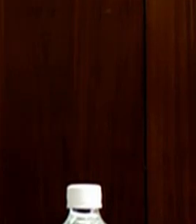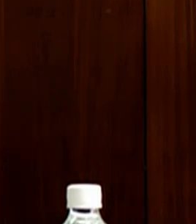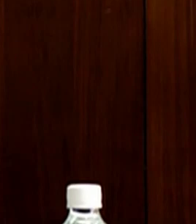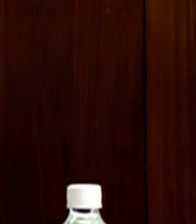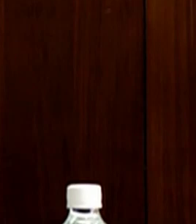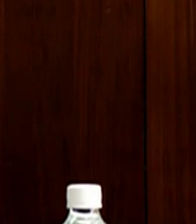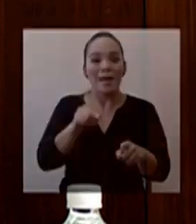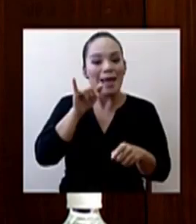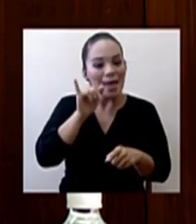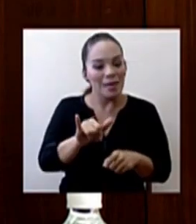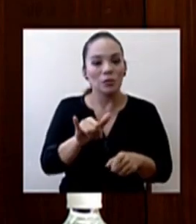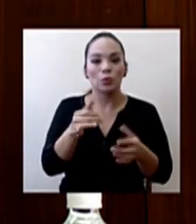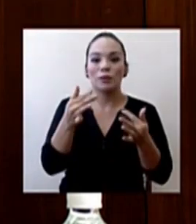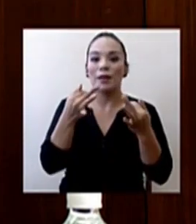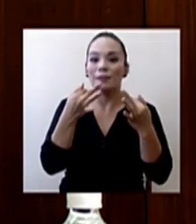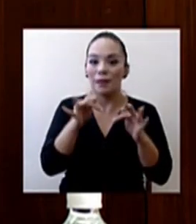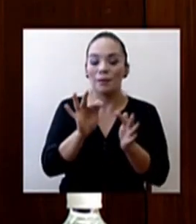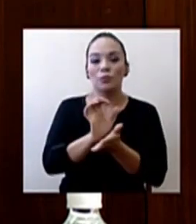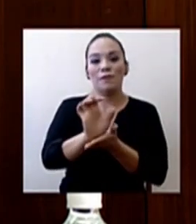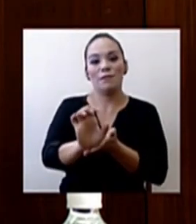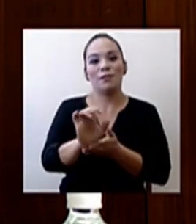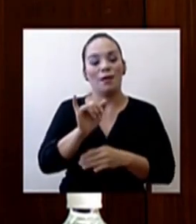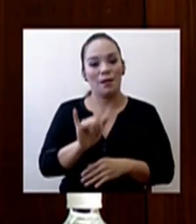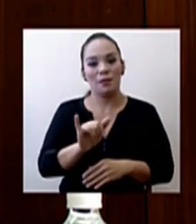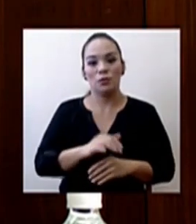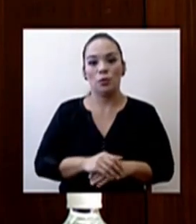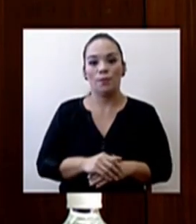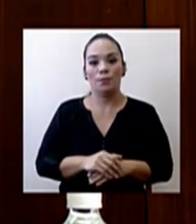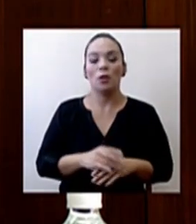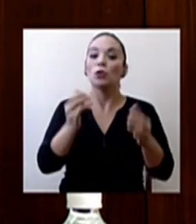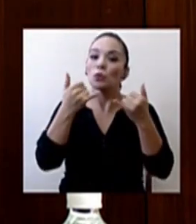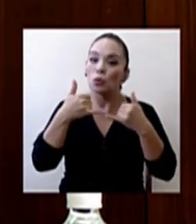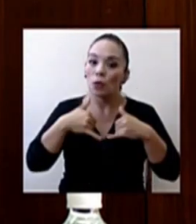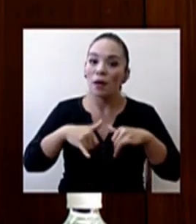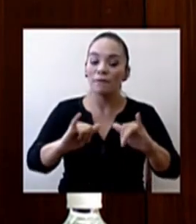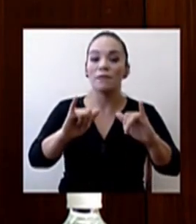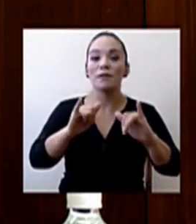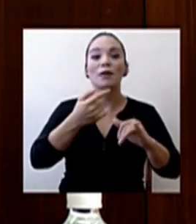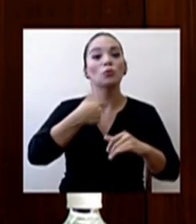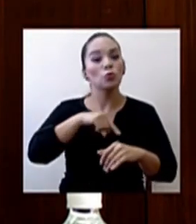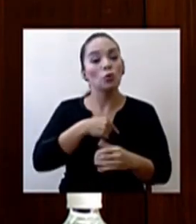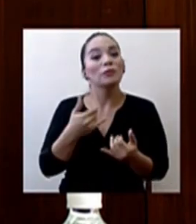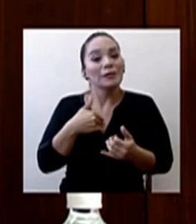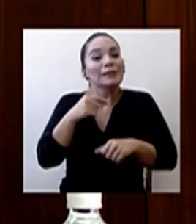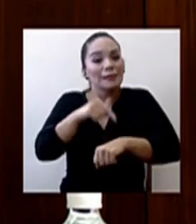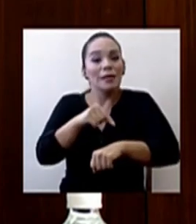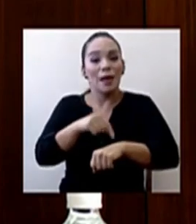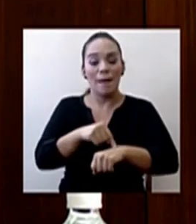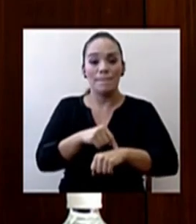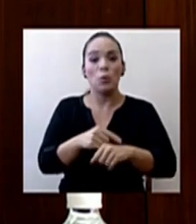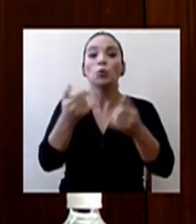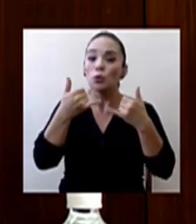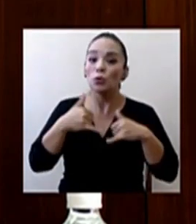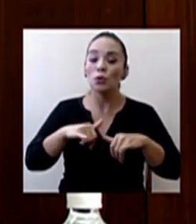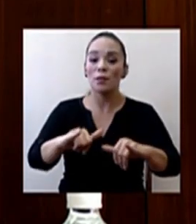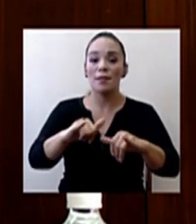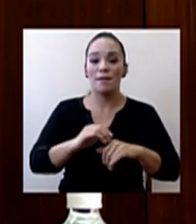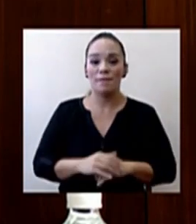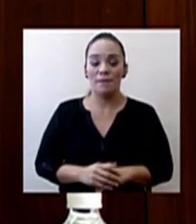Eso es lo que se ha tratado de evitar. Y todavía estamos a tiempo. Todavía.